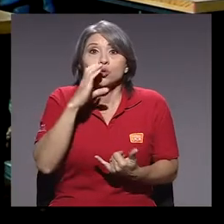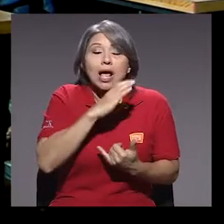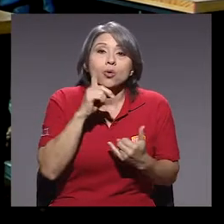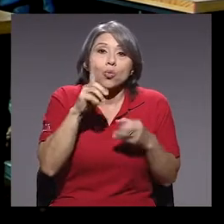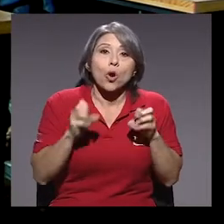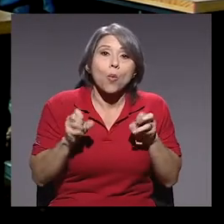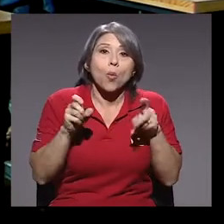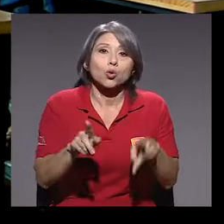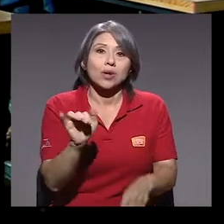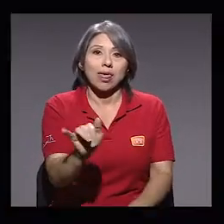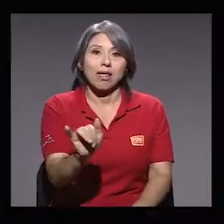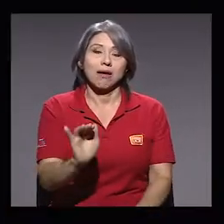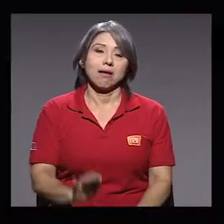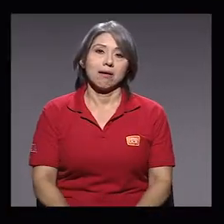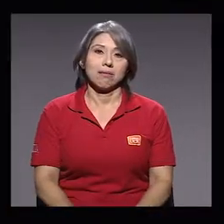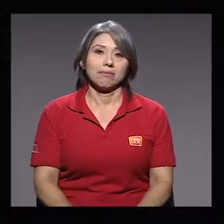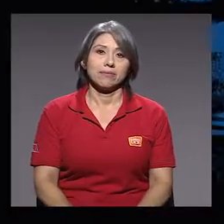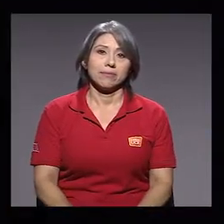oportunidad de este tipo.